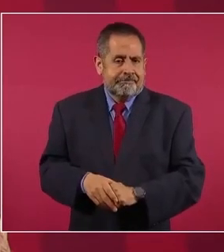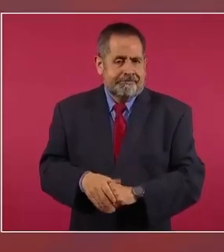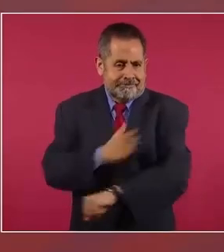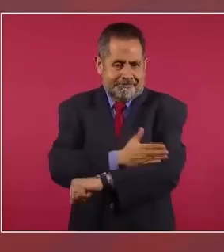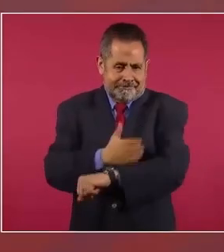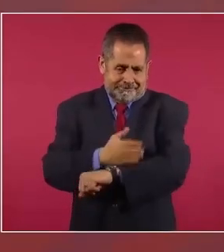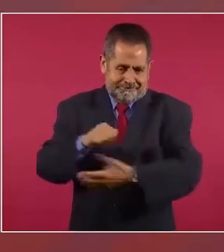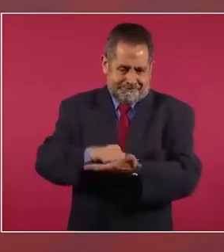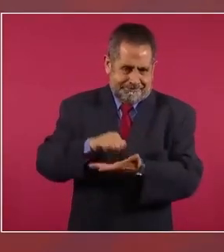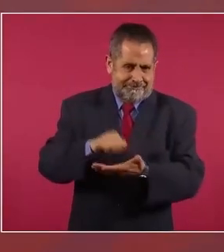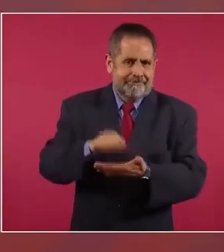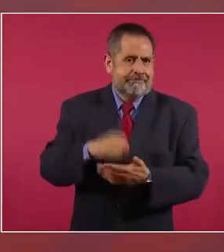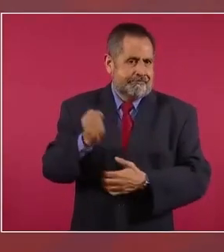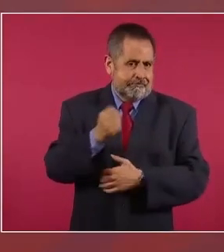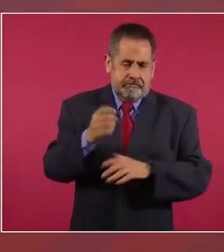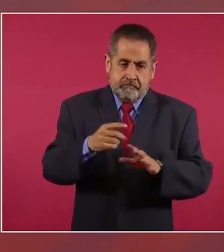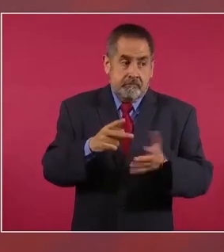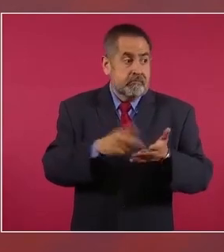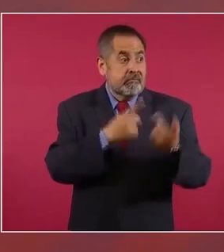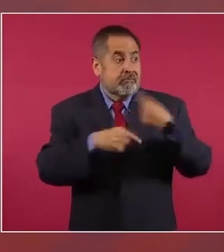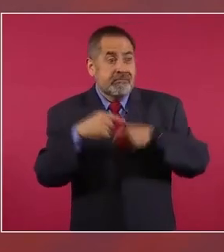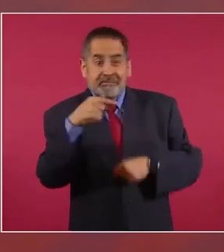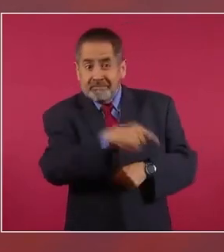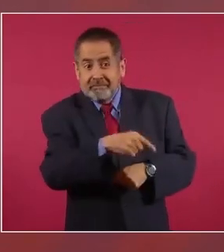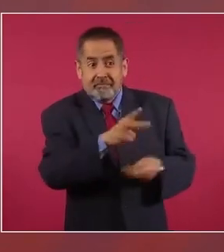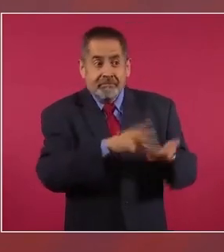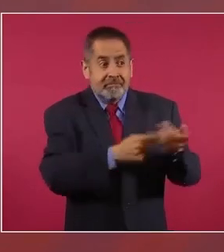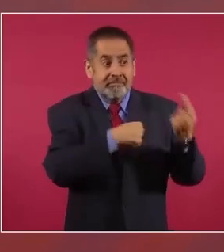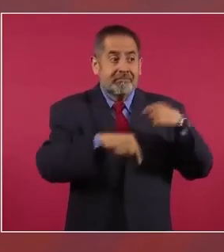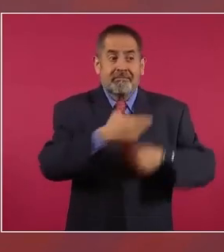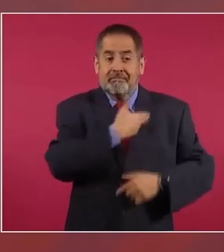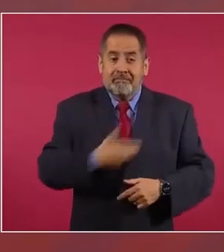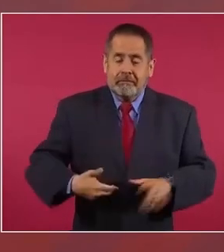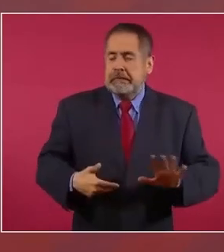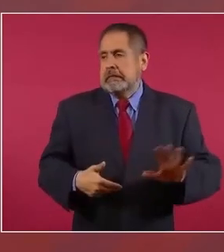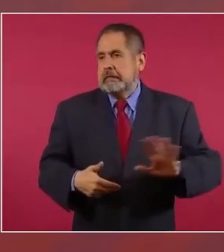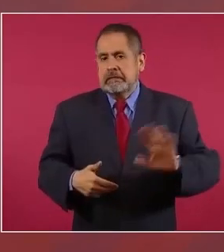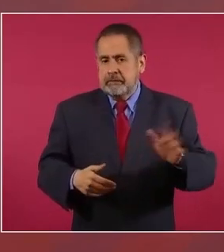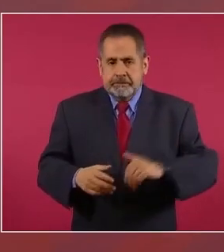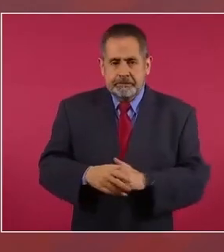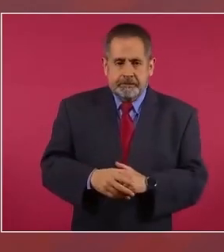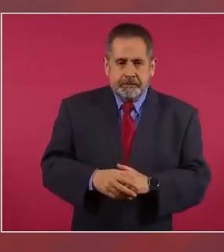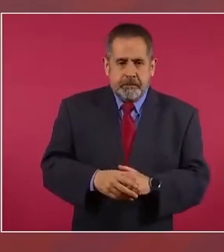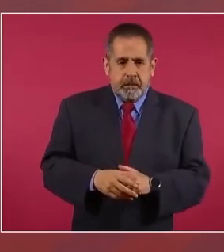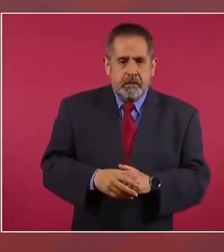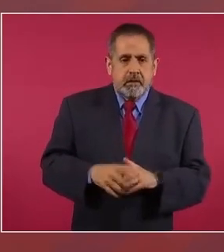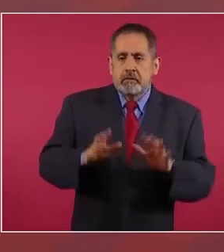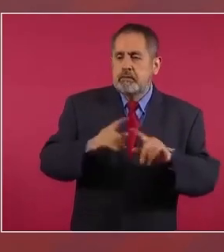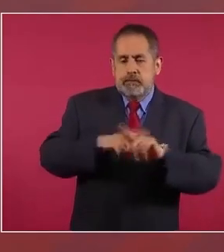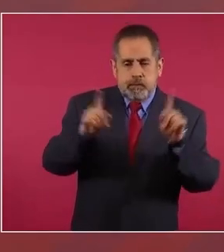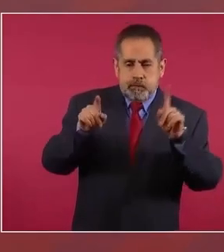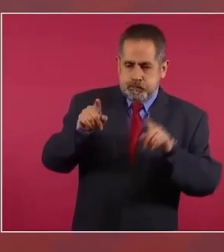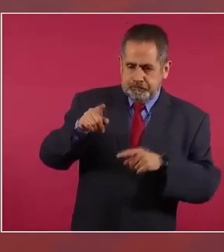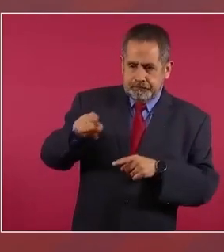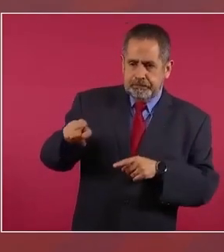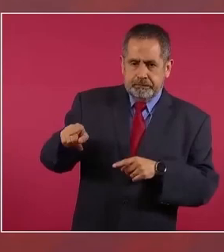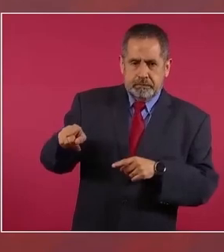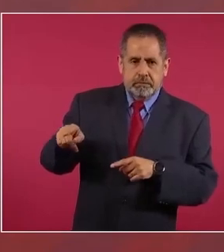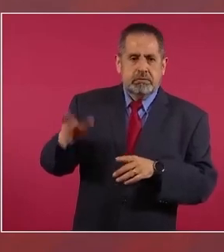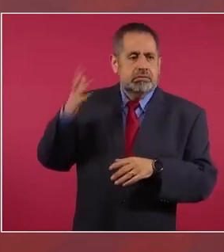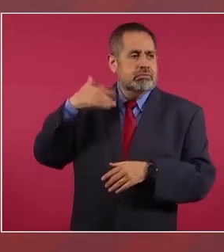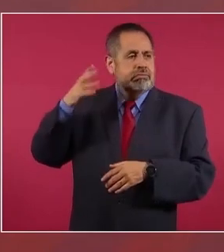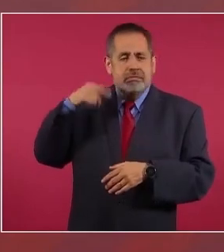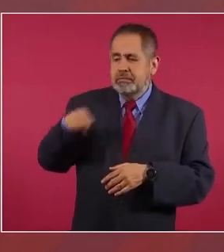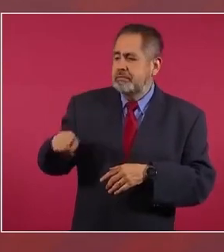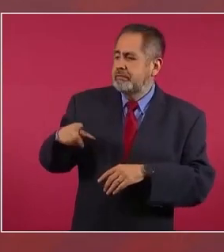tocó madera si regresan no es lo mismo quitársela y privatizarla como